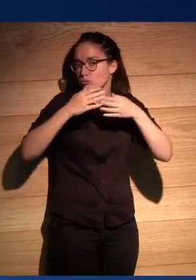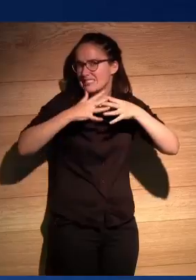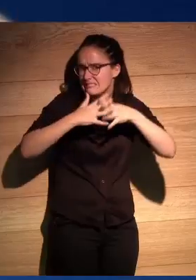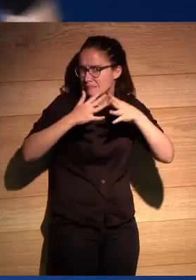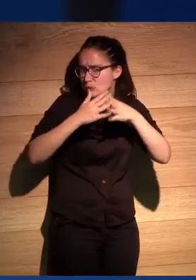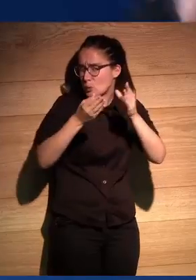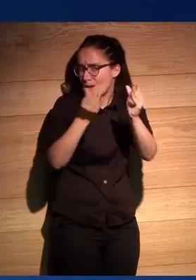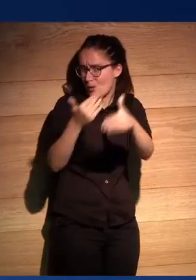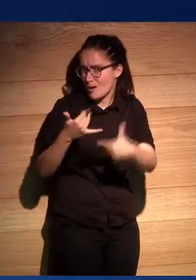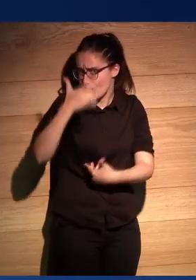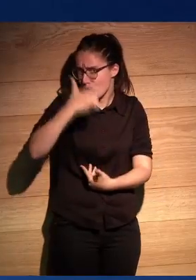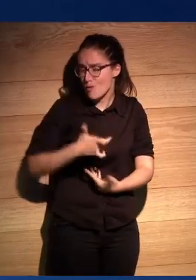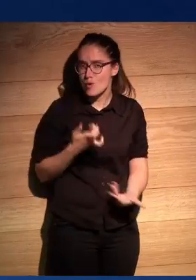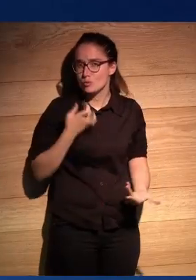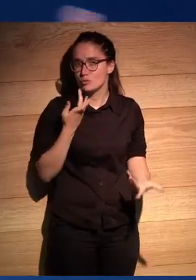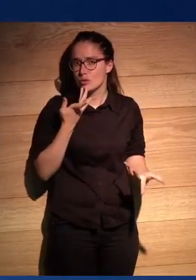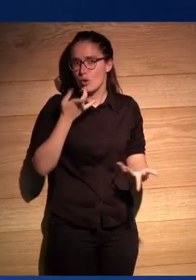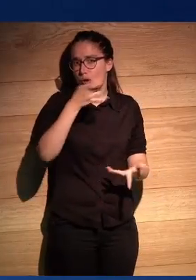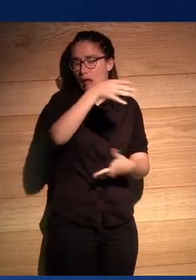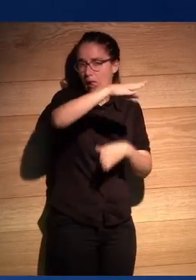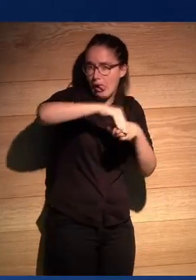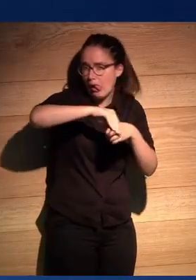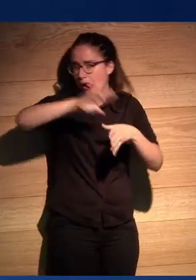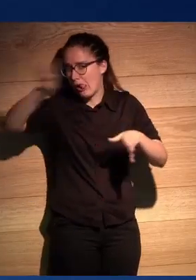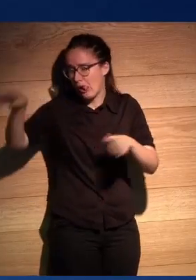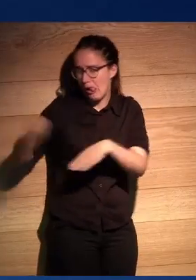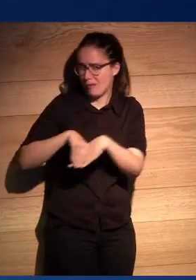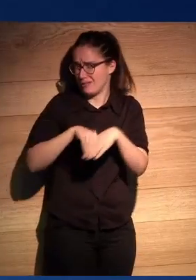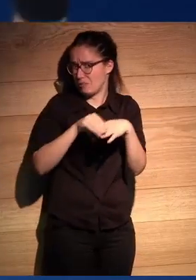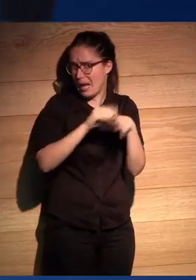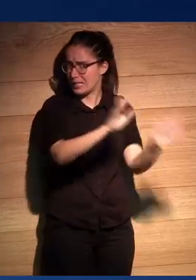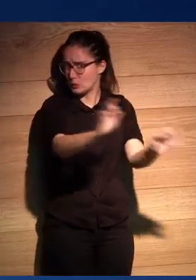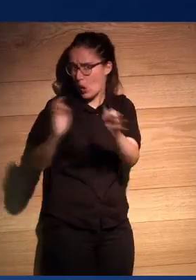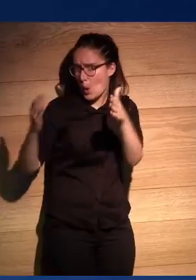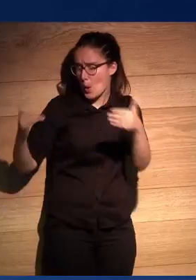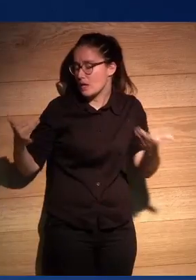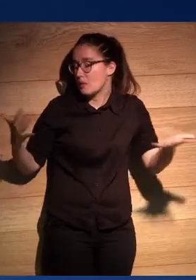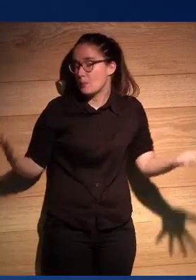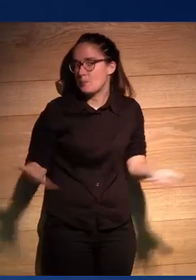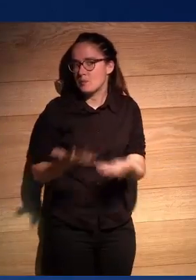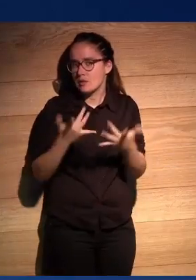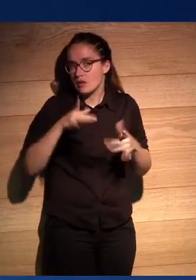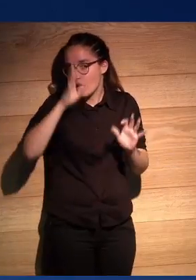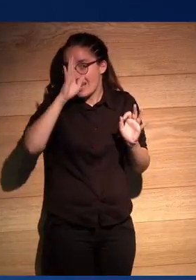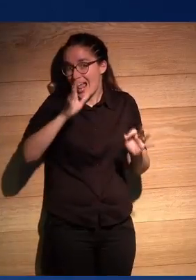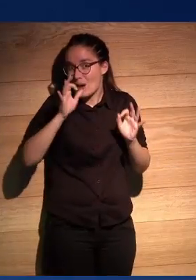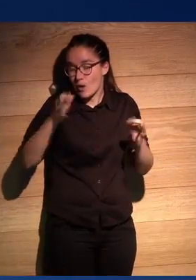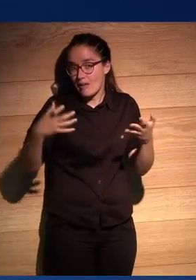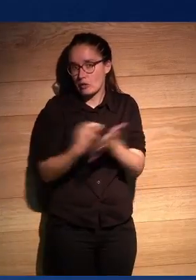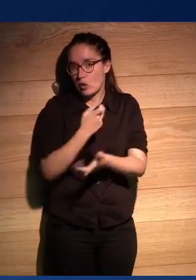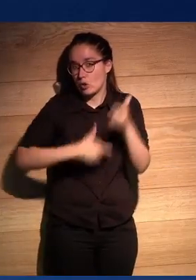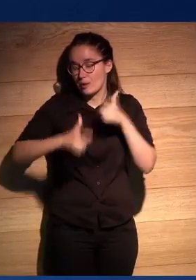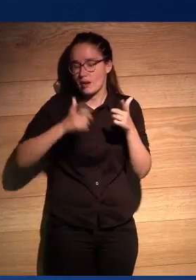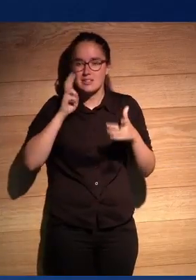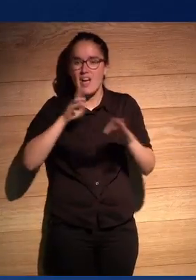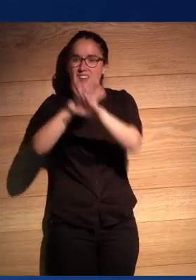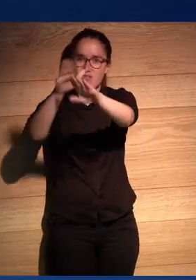de un yo un mes era de una parte el otro mes iba por otro lado en fin pero es la lógica de todos los viajes se